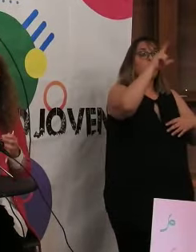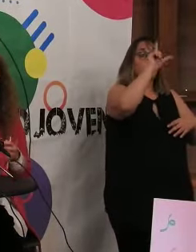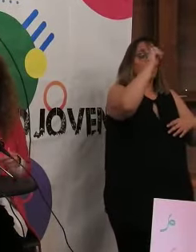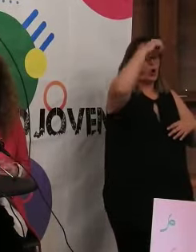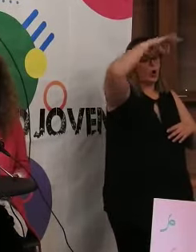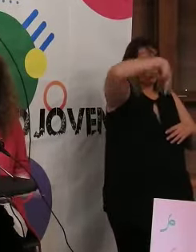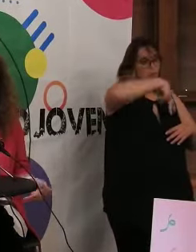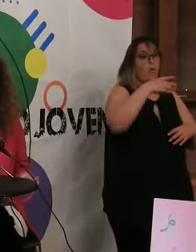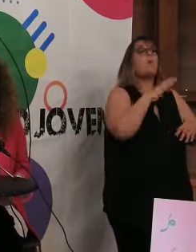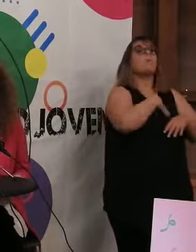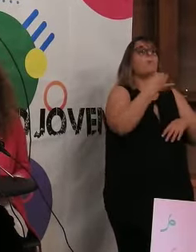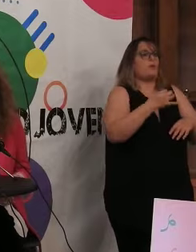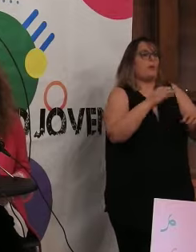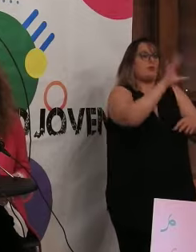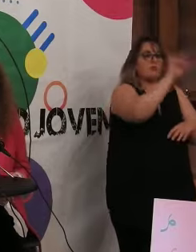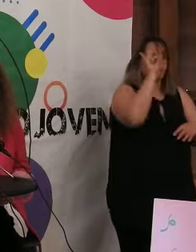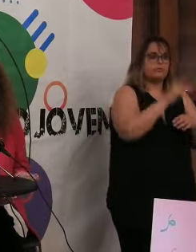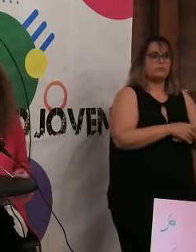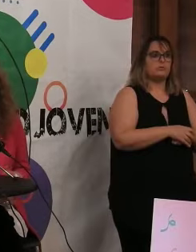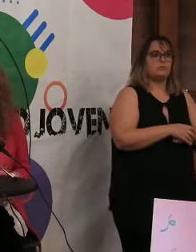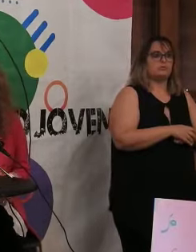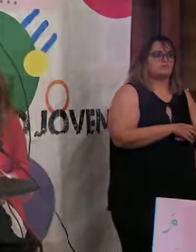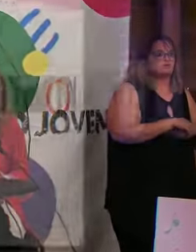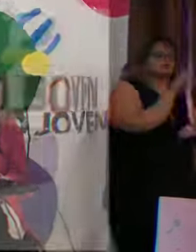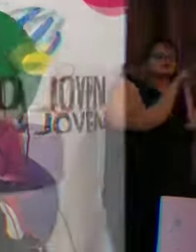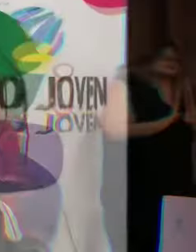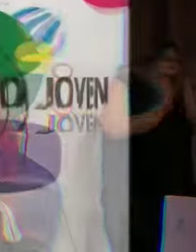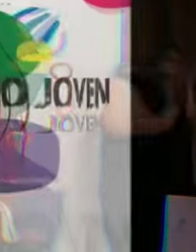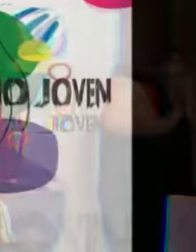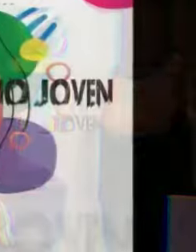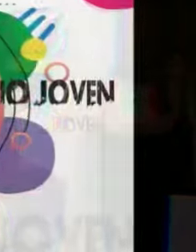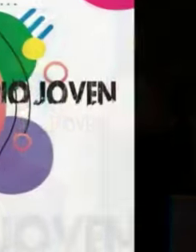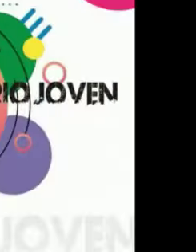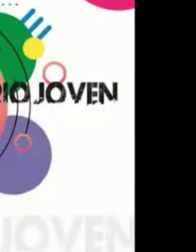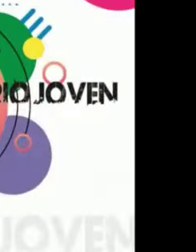sabéis, es limitado por las exigencias de la crisis sanitaria que estamos viviendo.